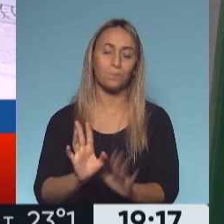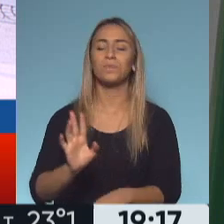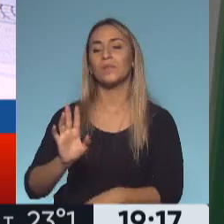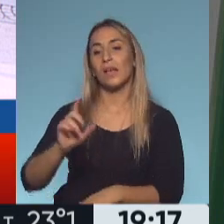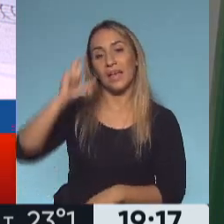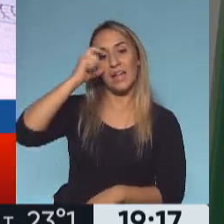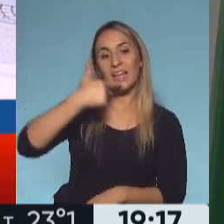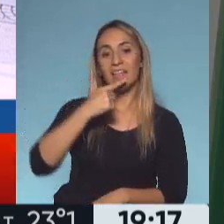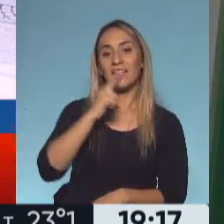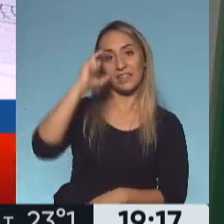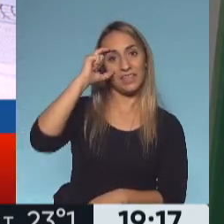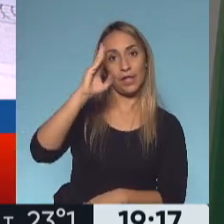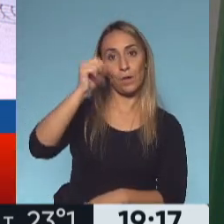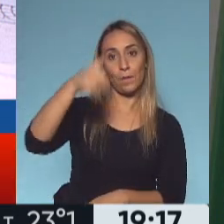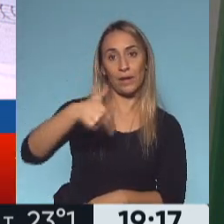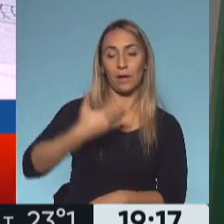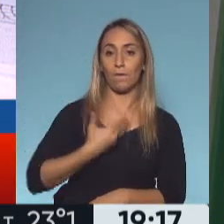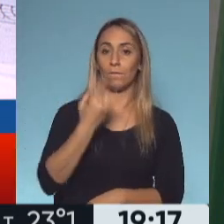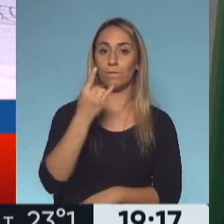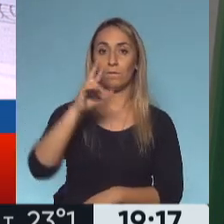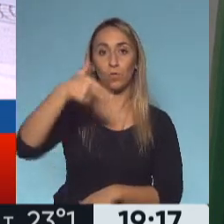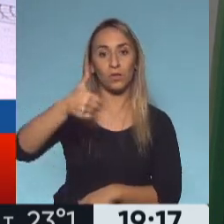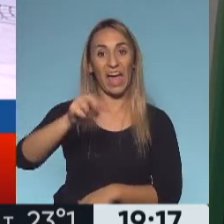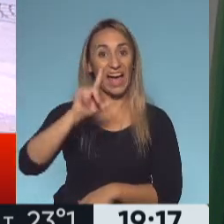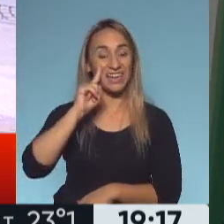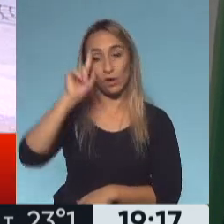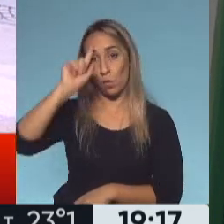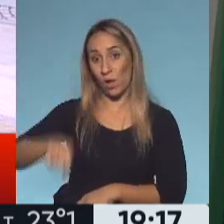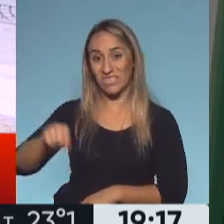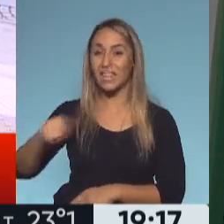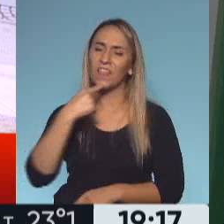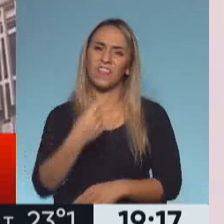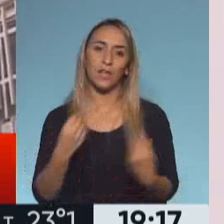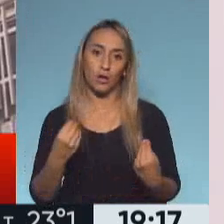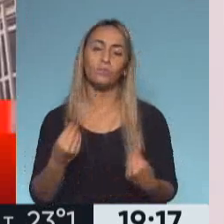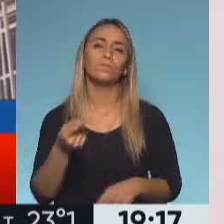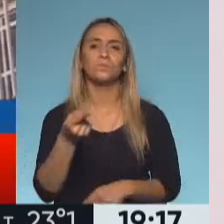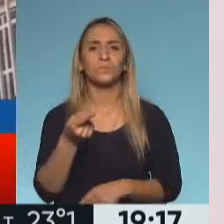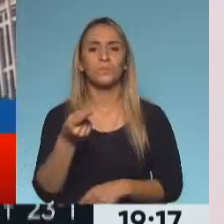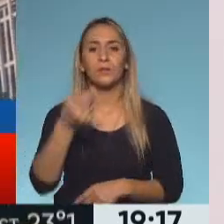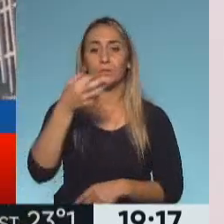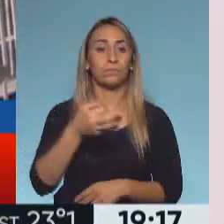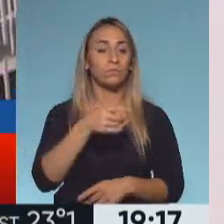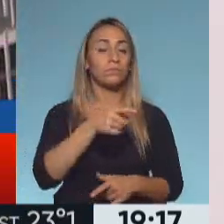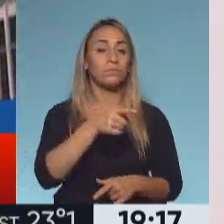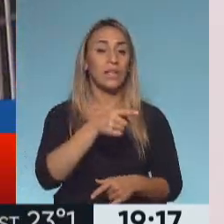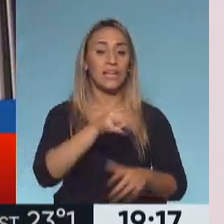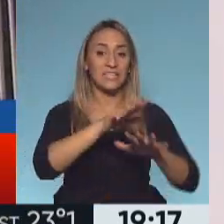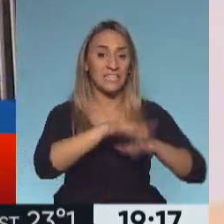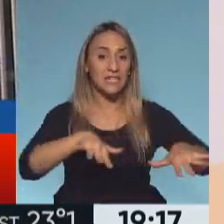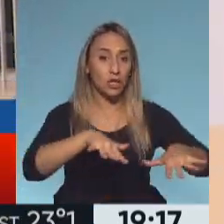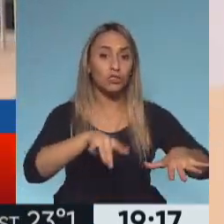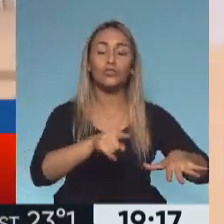Esteban Furnari y en su parte resolutiva básicamente lo que dice es admitir parcialmente la inhibitoria